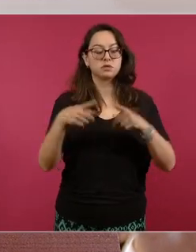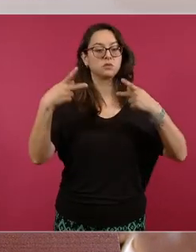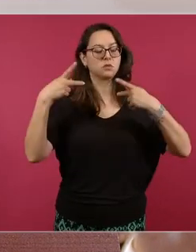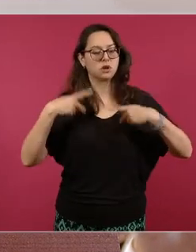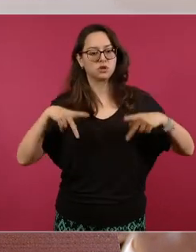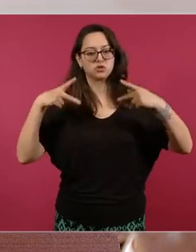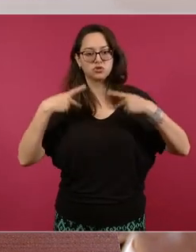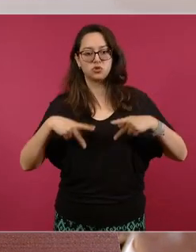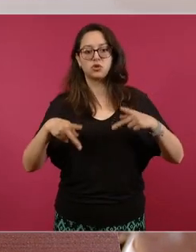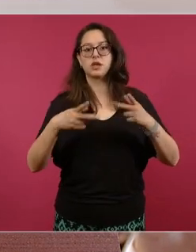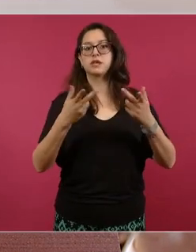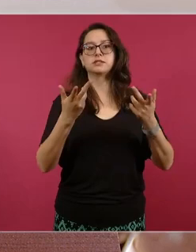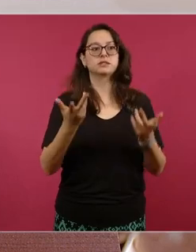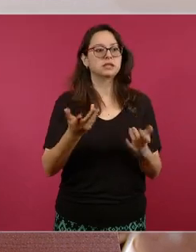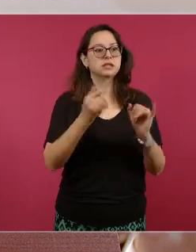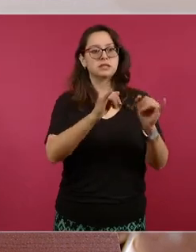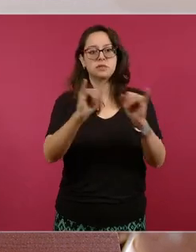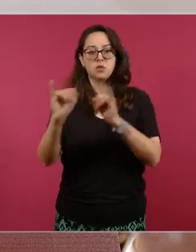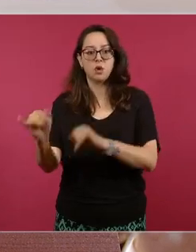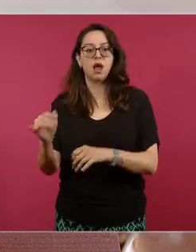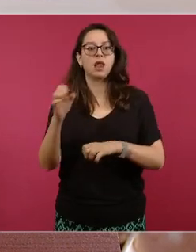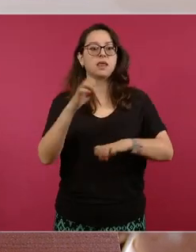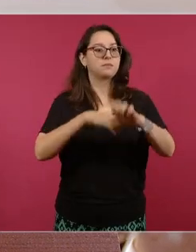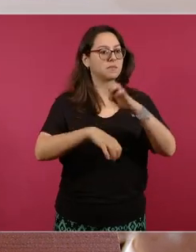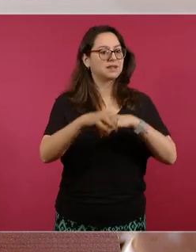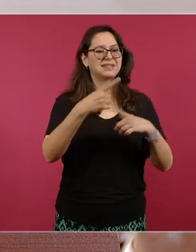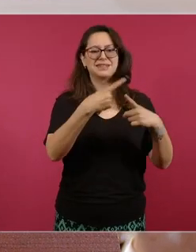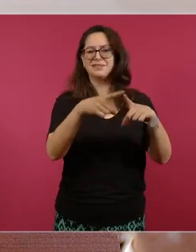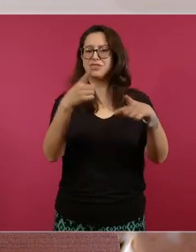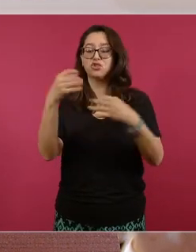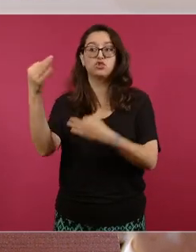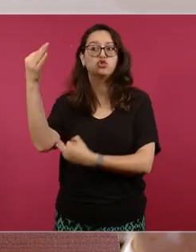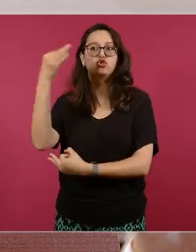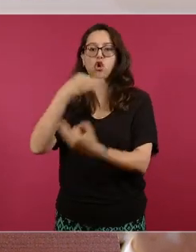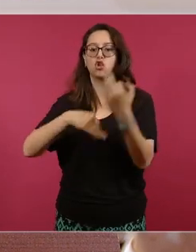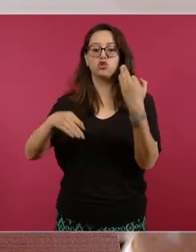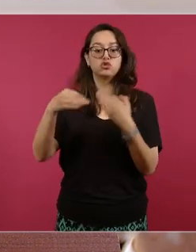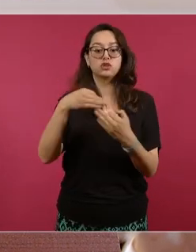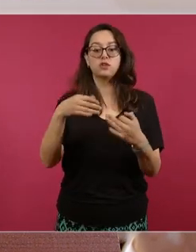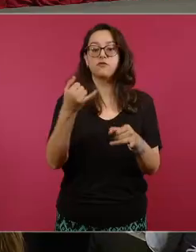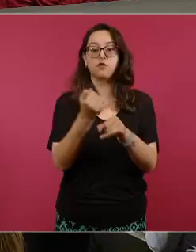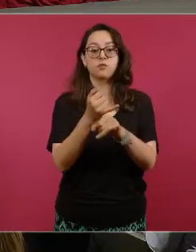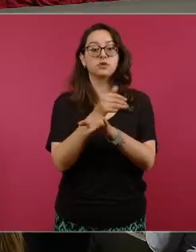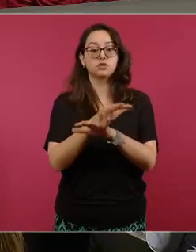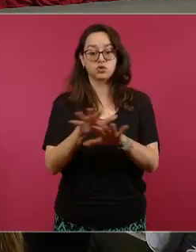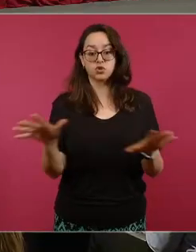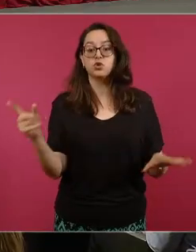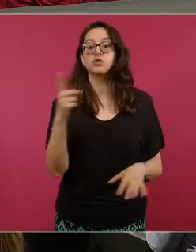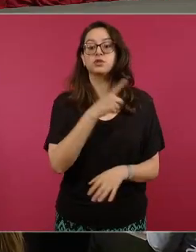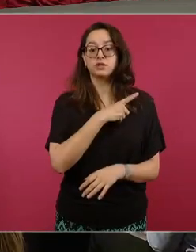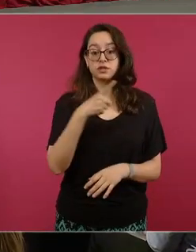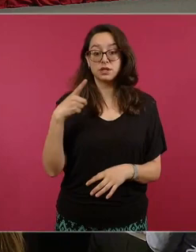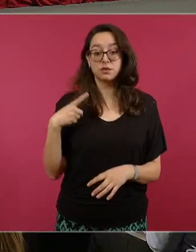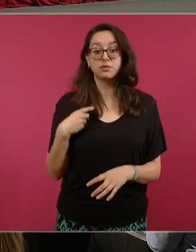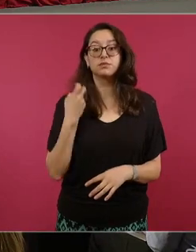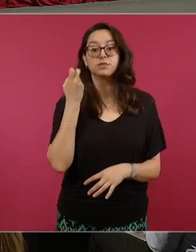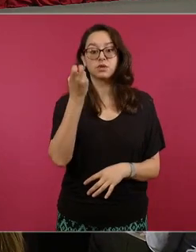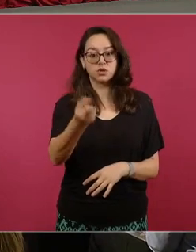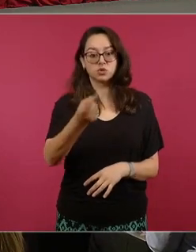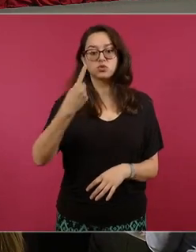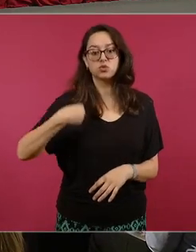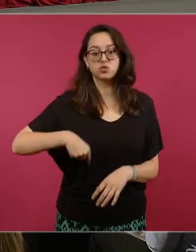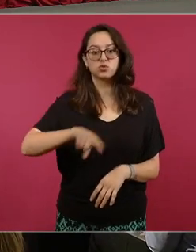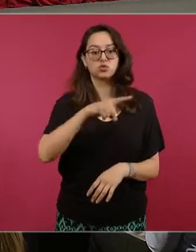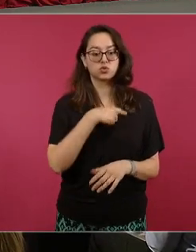obligadas a proporcionar información sobre esa base es que desarrollamos la llamada metodología de